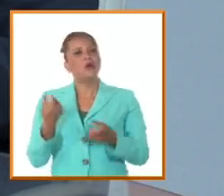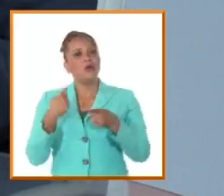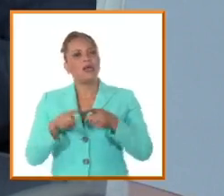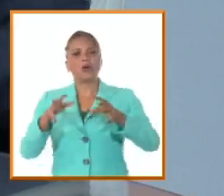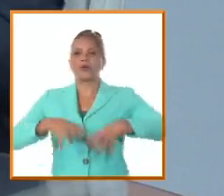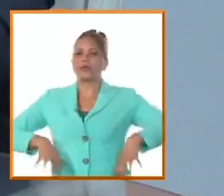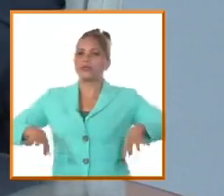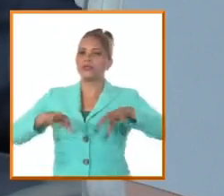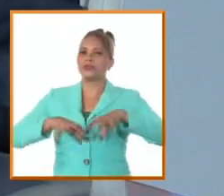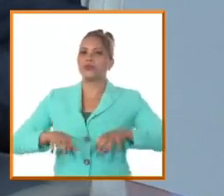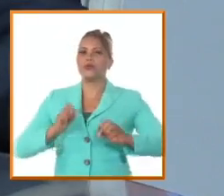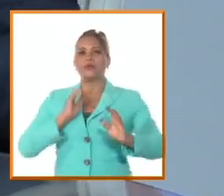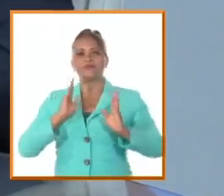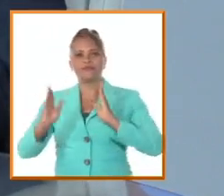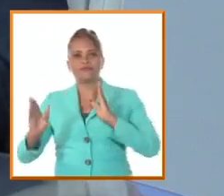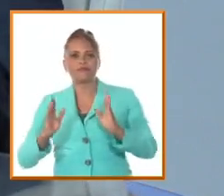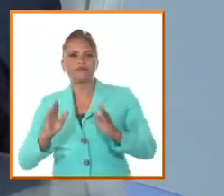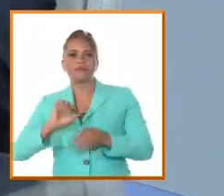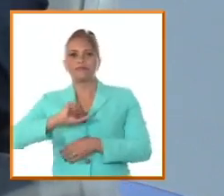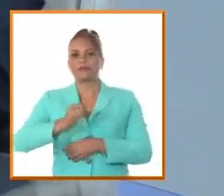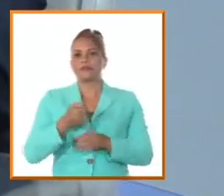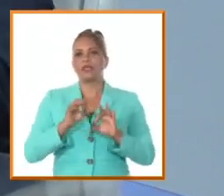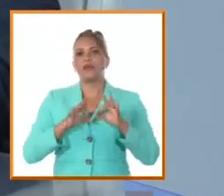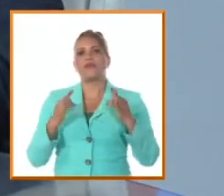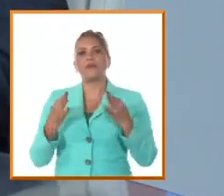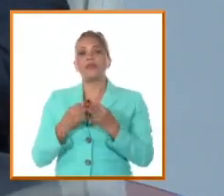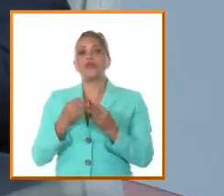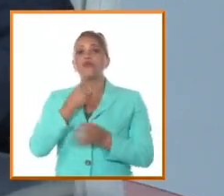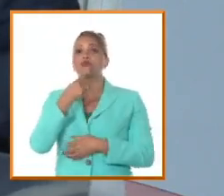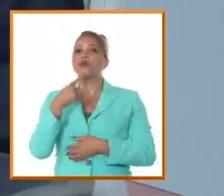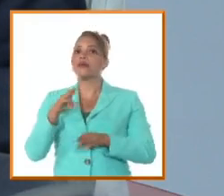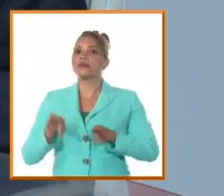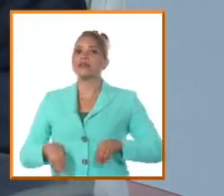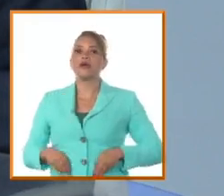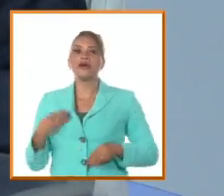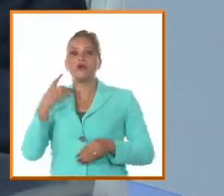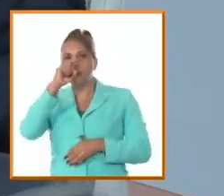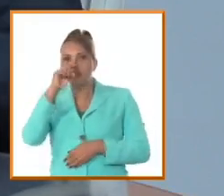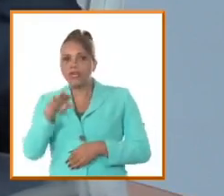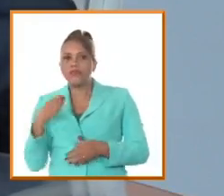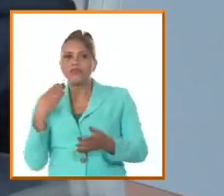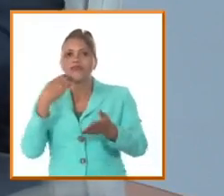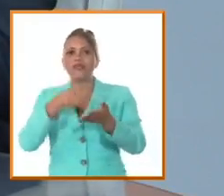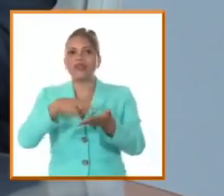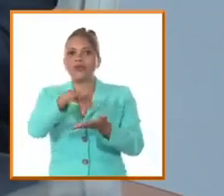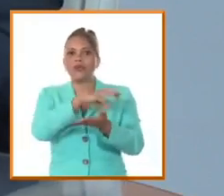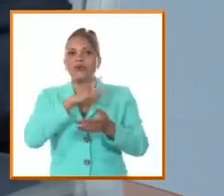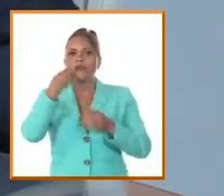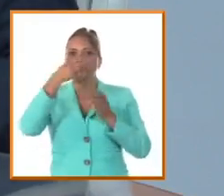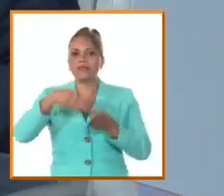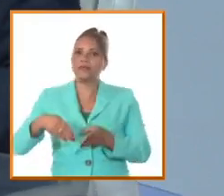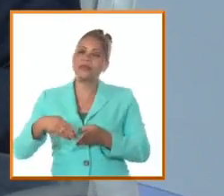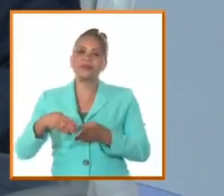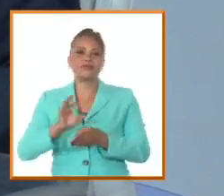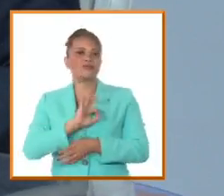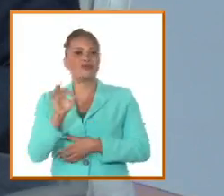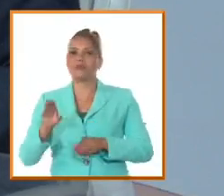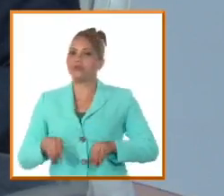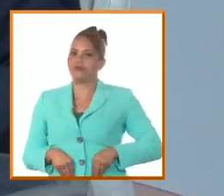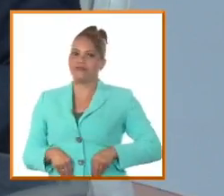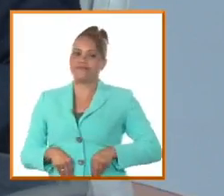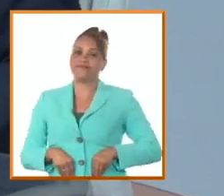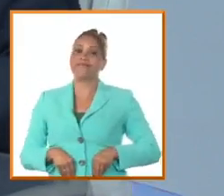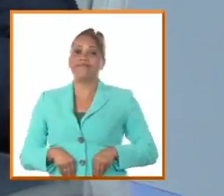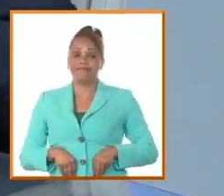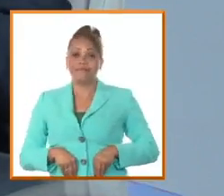de la época y la rigidez de la familia hubieran impedido que un niño hubiera ido a un lugar como ese y mucho menos que hubiera